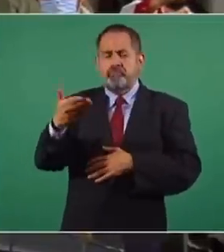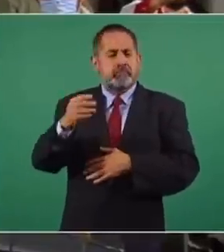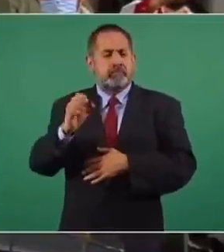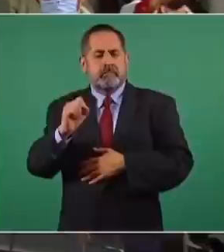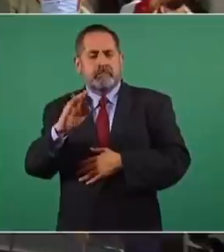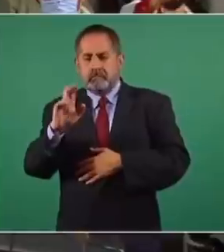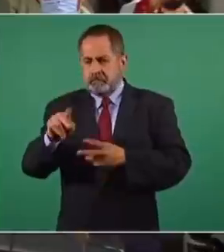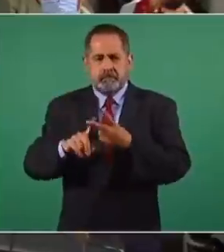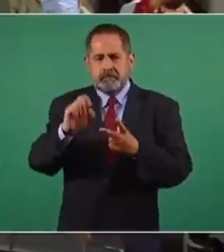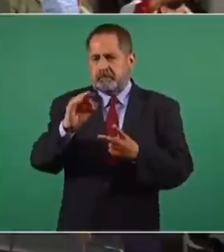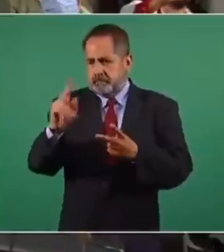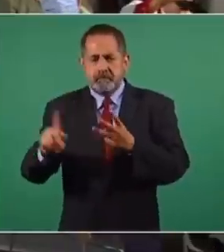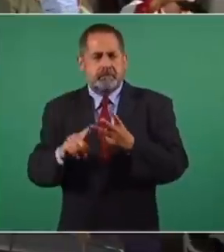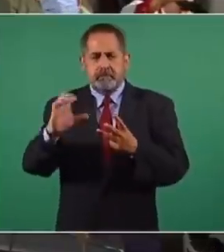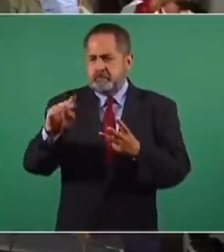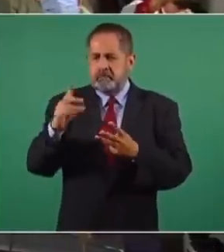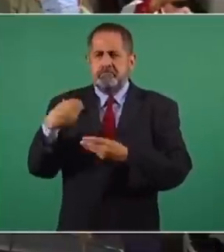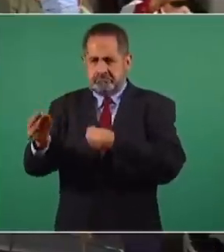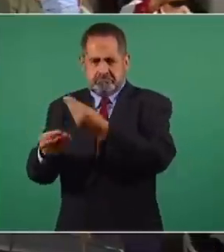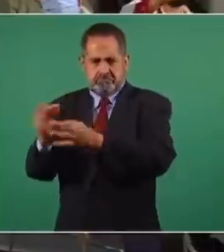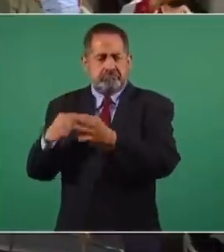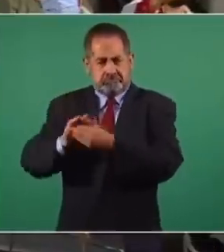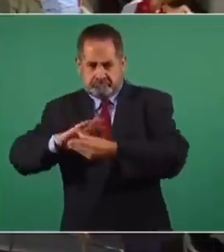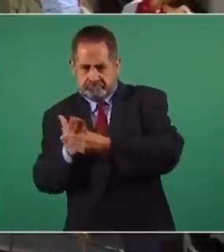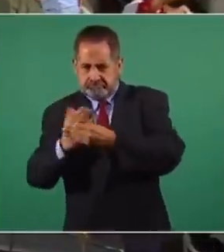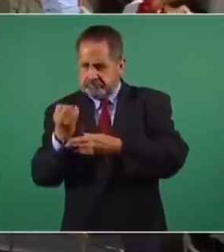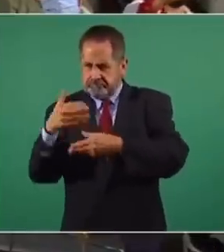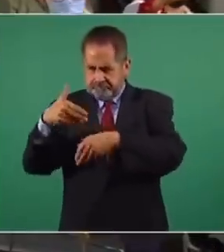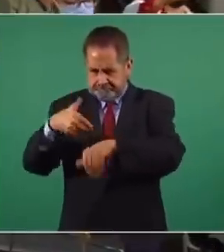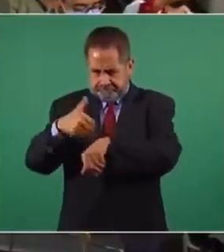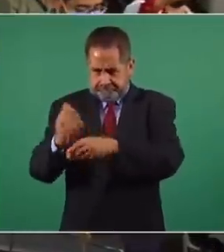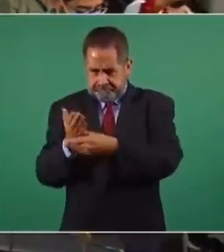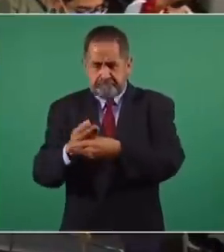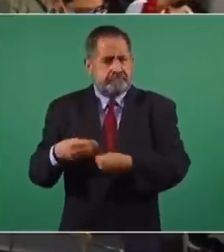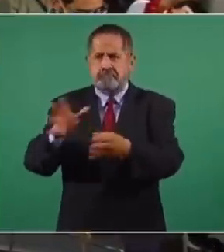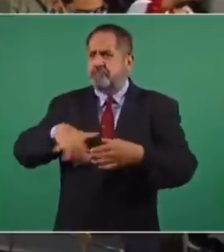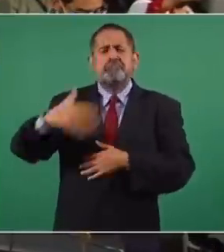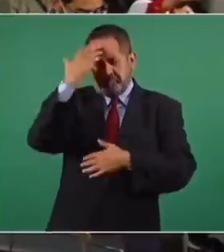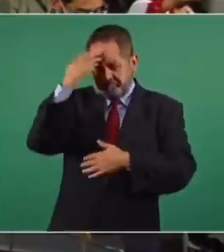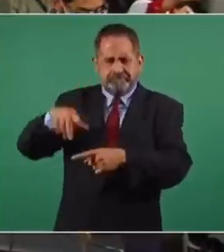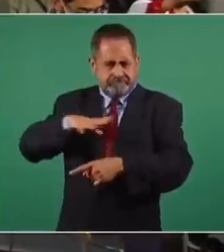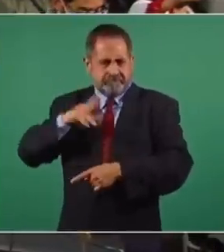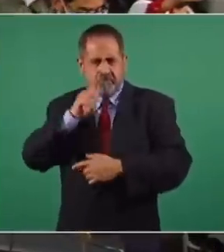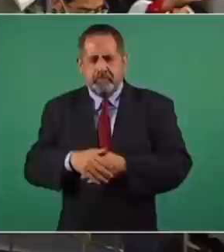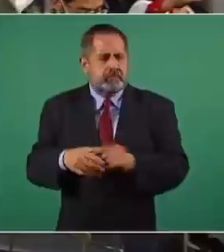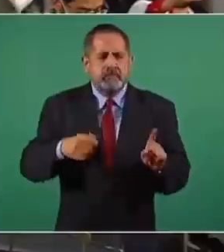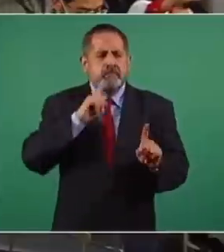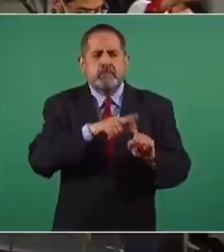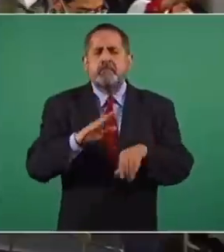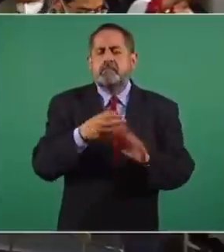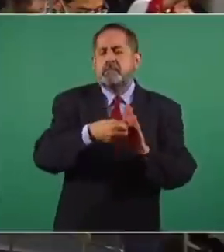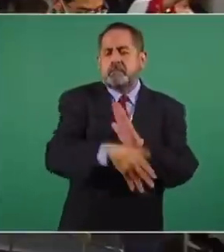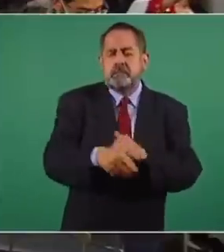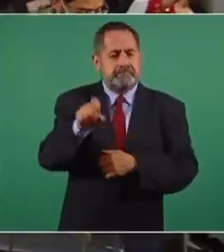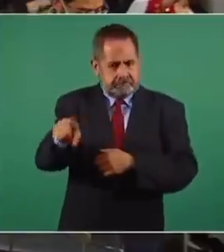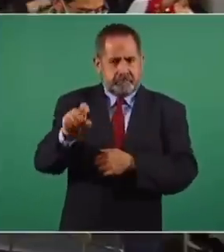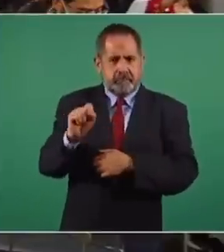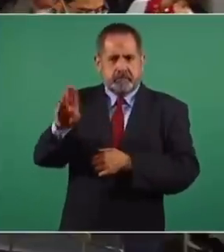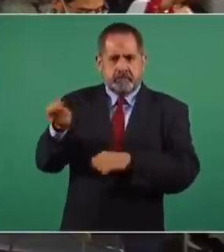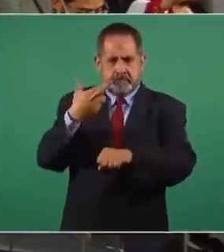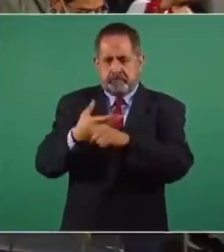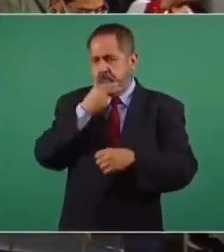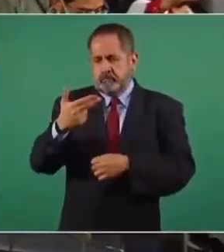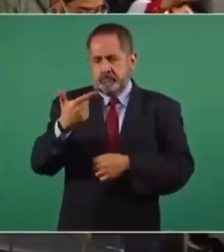Pública, e incluso ante las NDH, y que los números de folio son del conocimiento público? ¿Por qué omitió que el propio subsecretario encargado del tema,